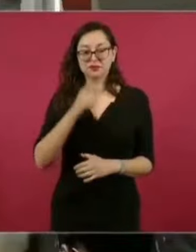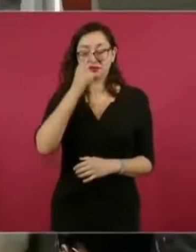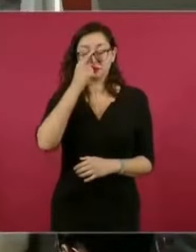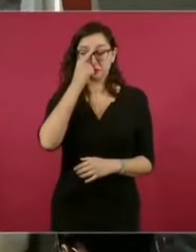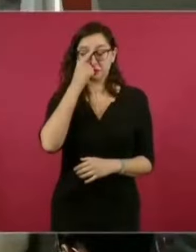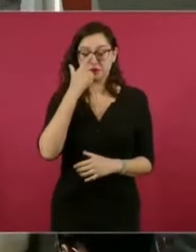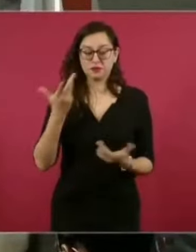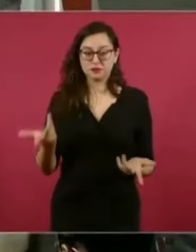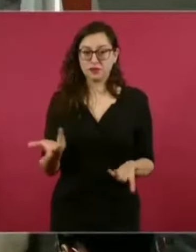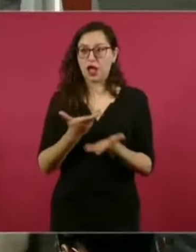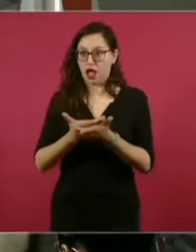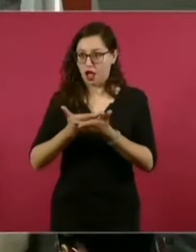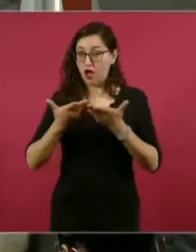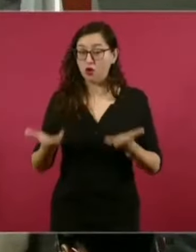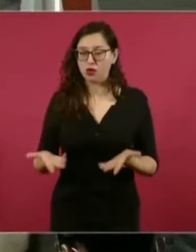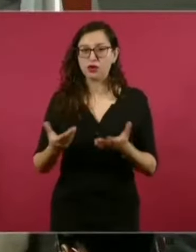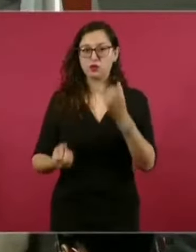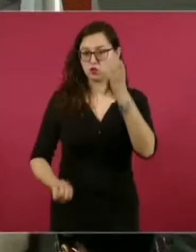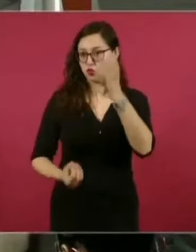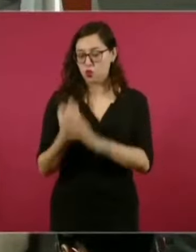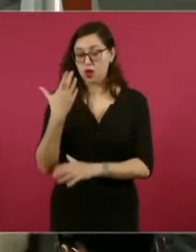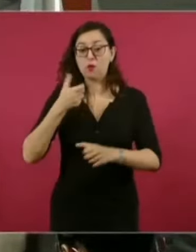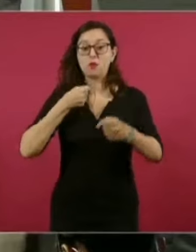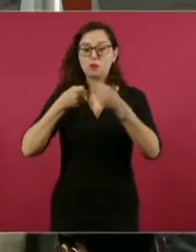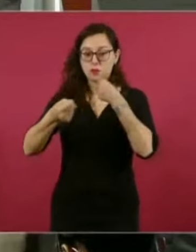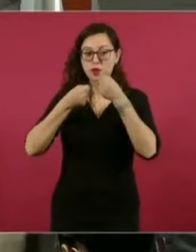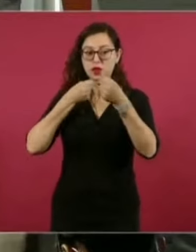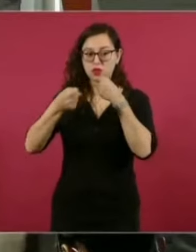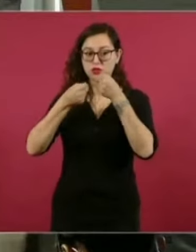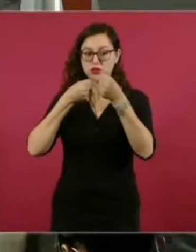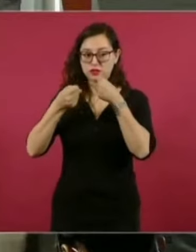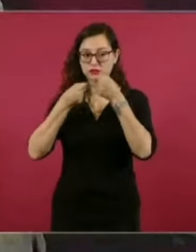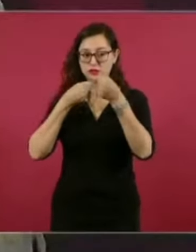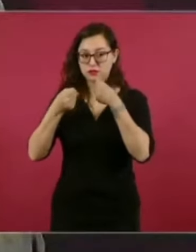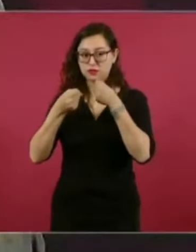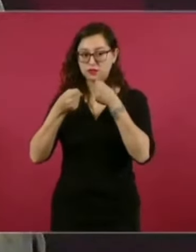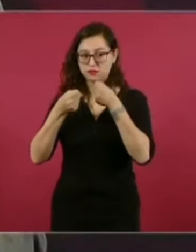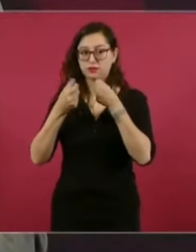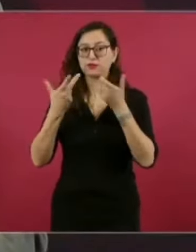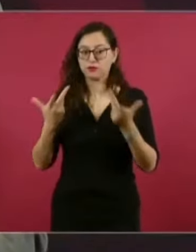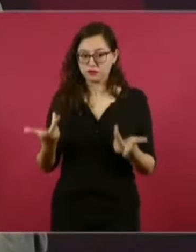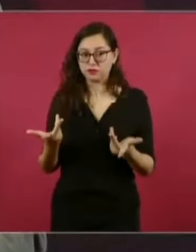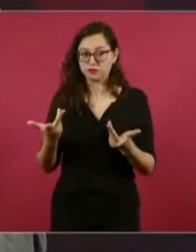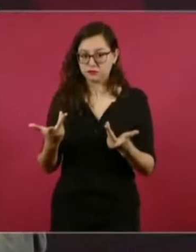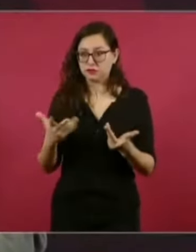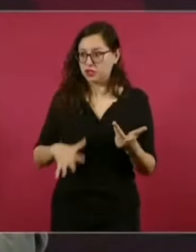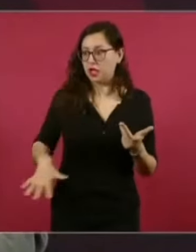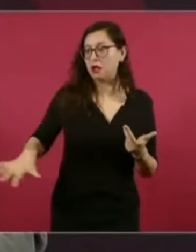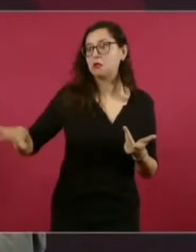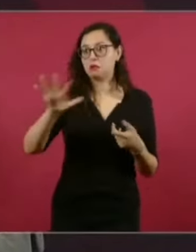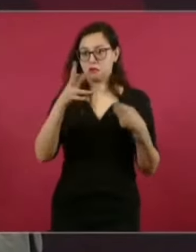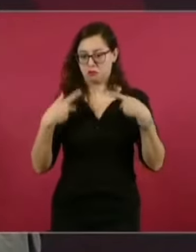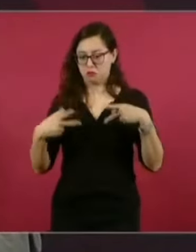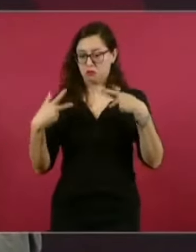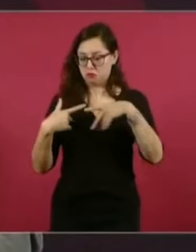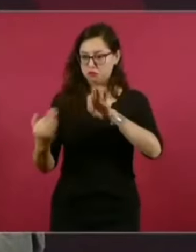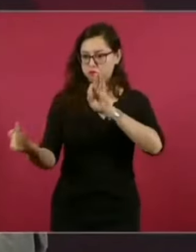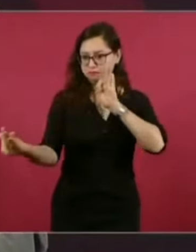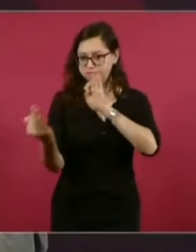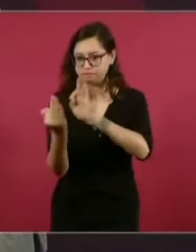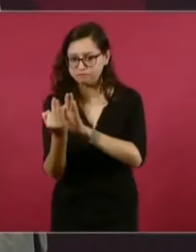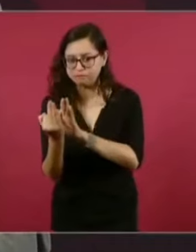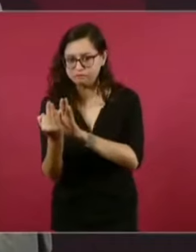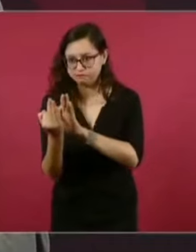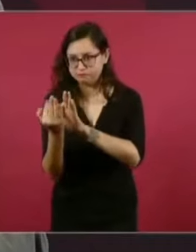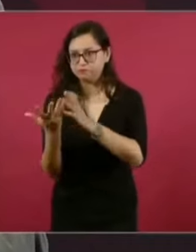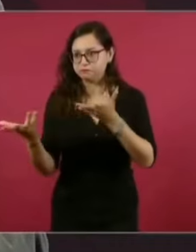periodismo que sí esté cercano al pueblo y lo más